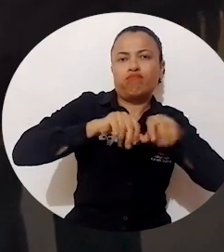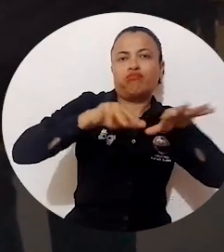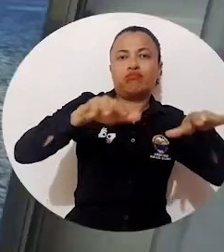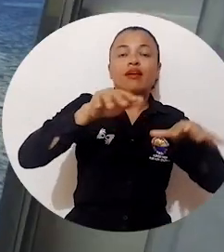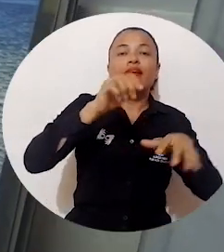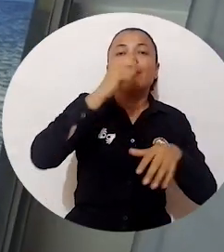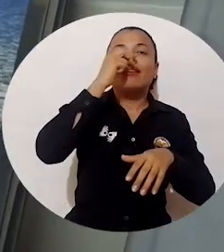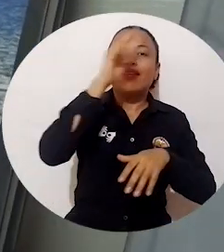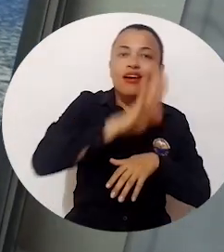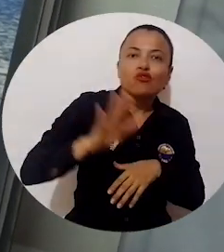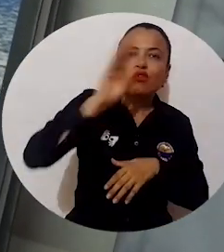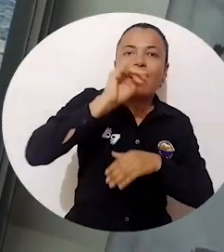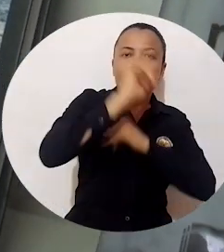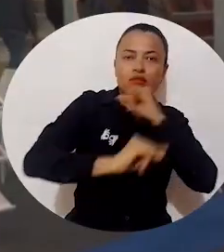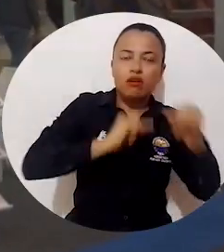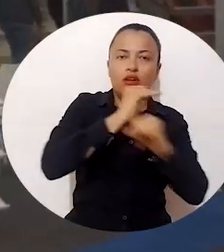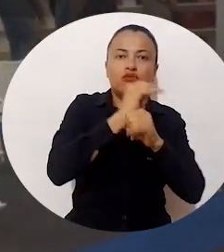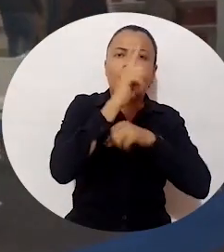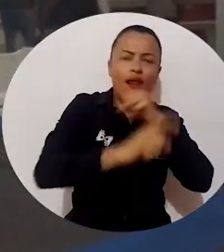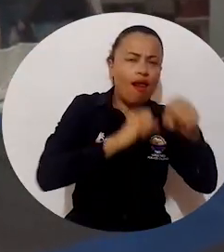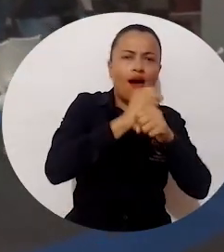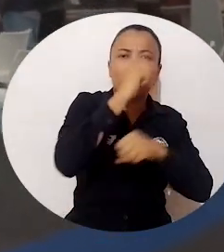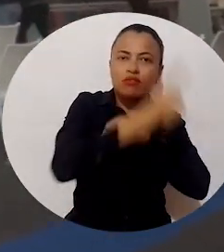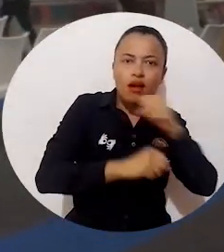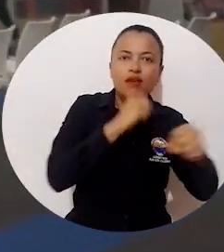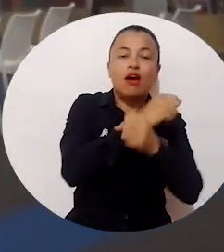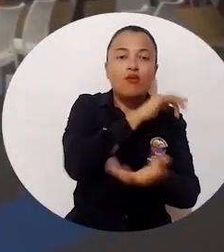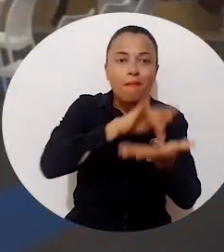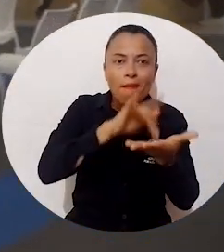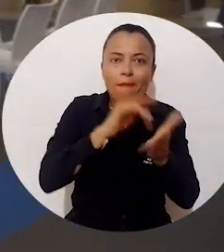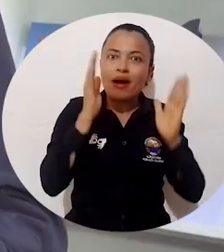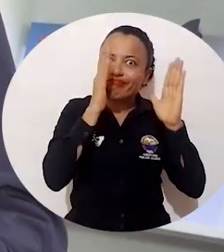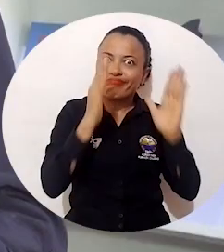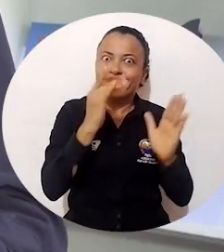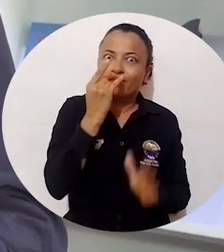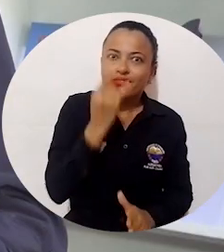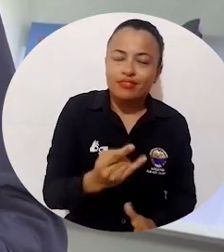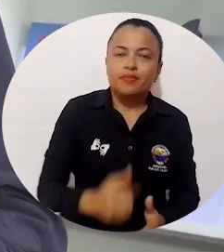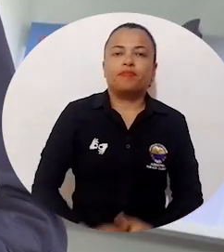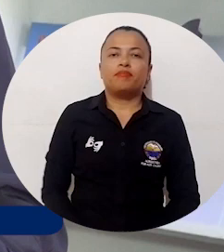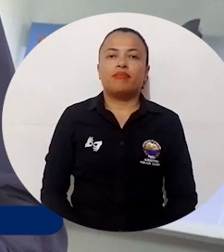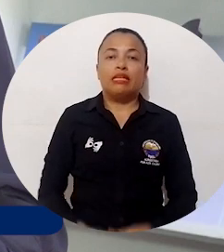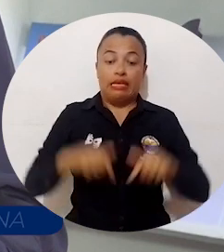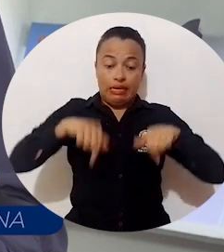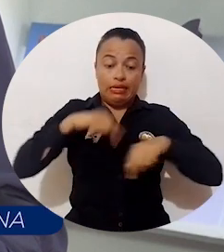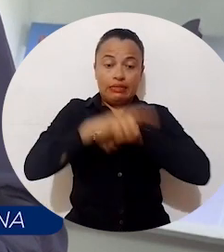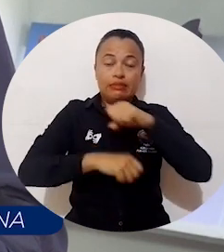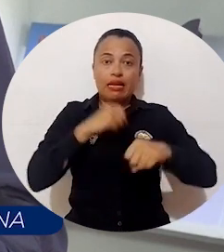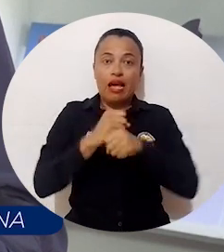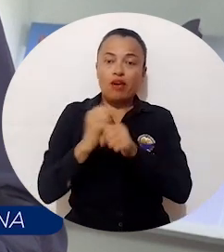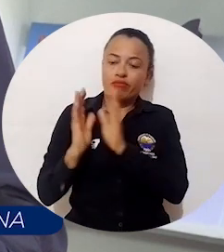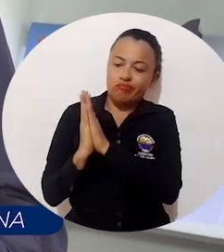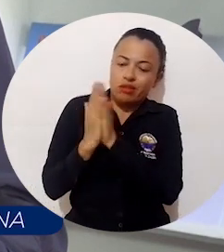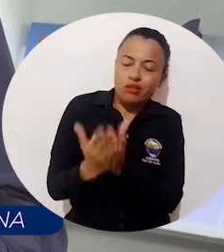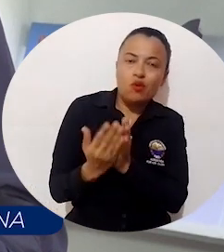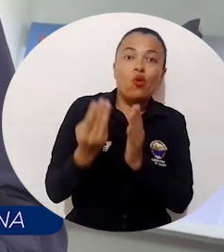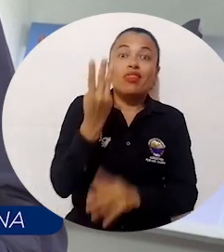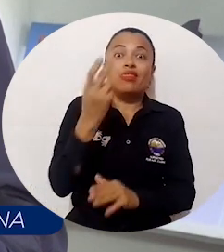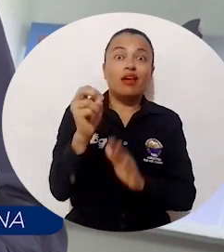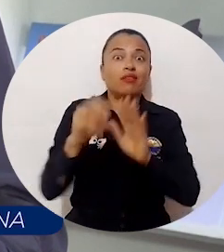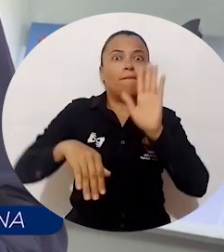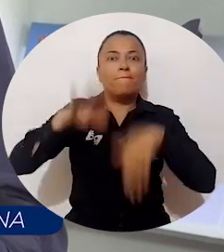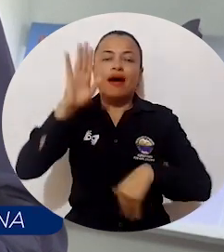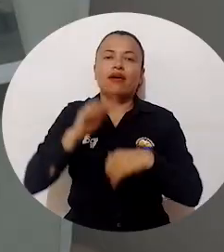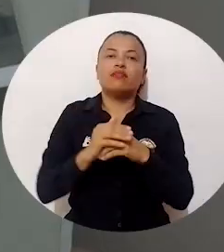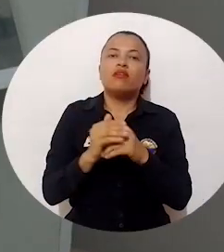año tras año visita los pabellones ubicados en Corferias. Este año llevamos más de 30 novedades editoriales